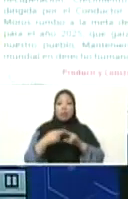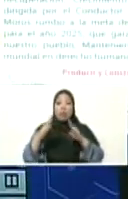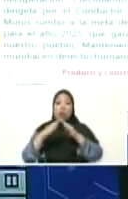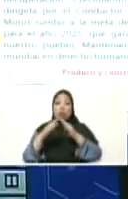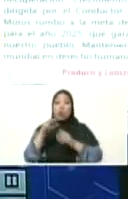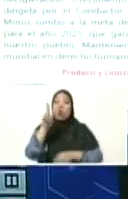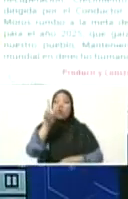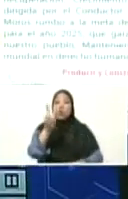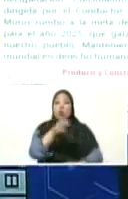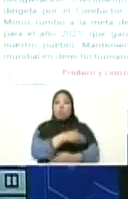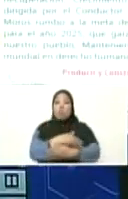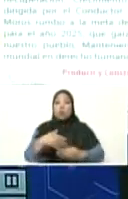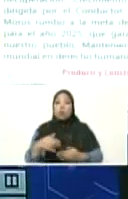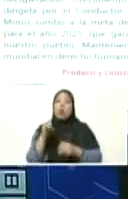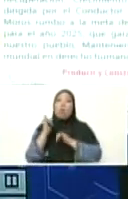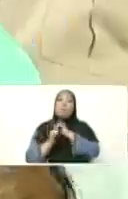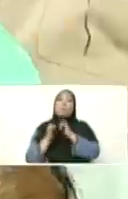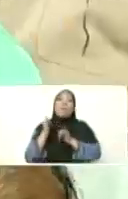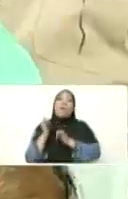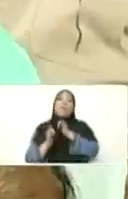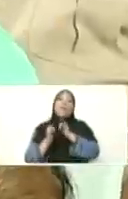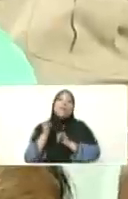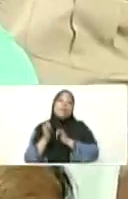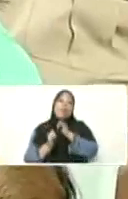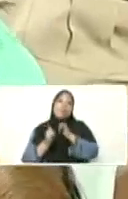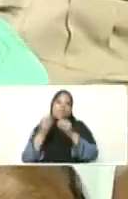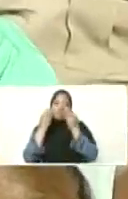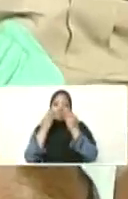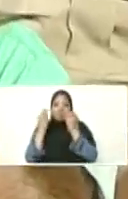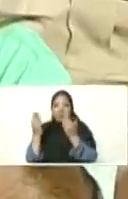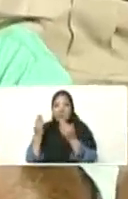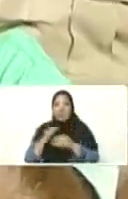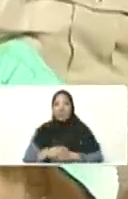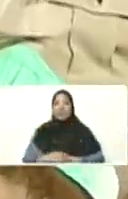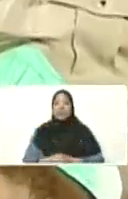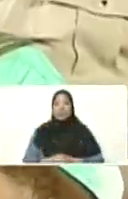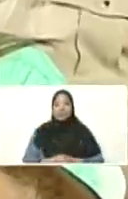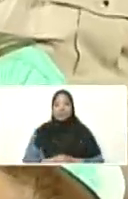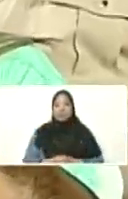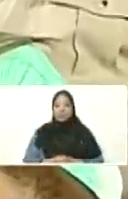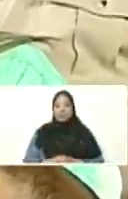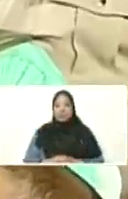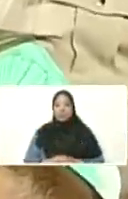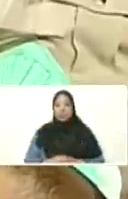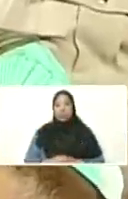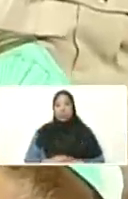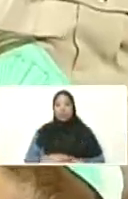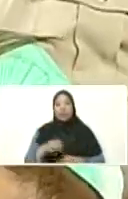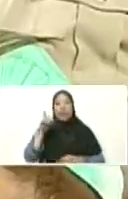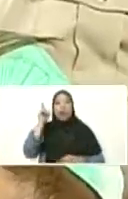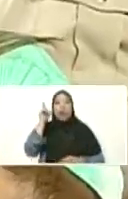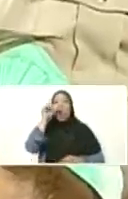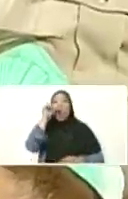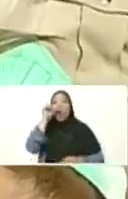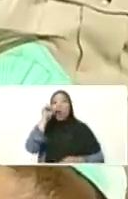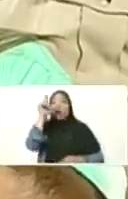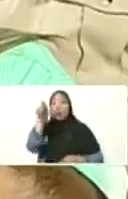millones, con su chiquitico ahí en los brazos, vale. A Franzuli. A Juvenal Molina,